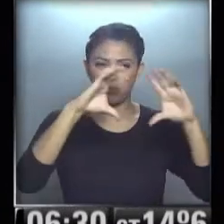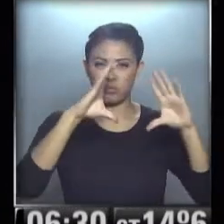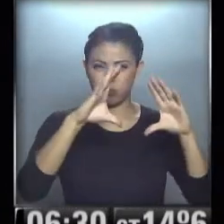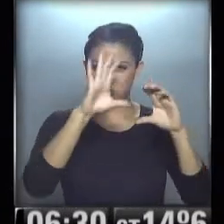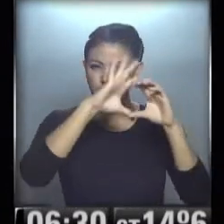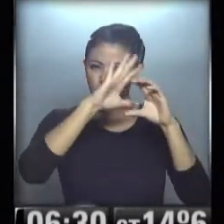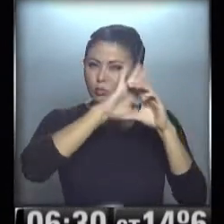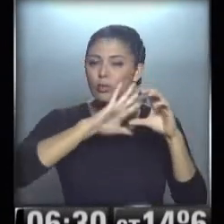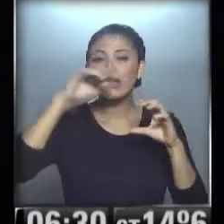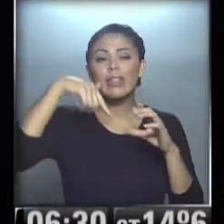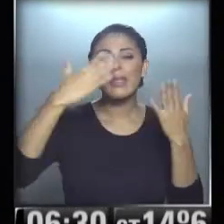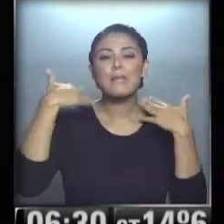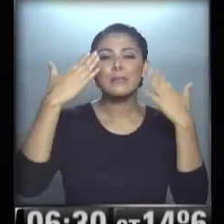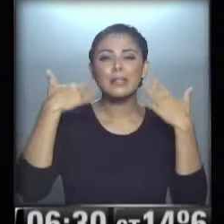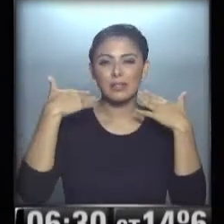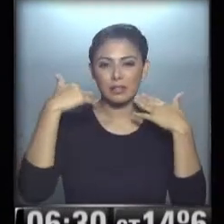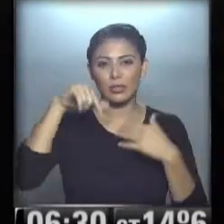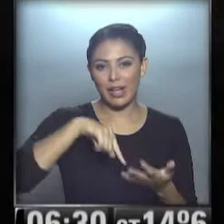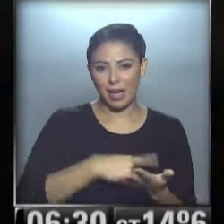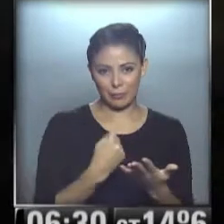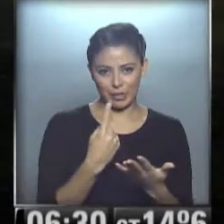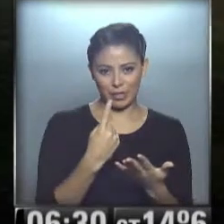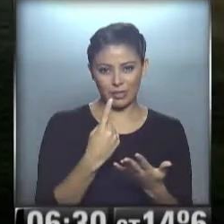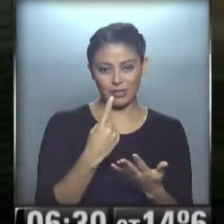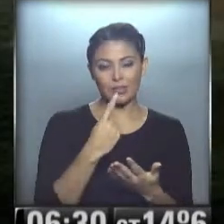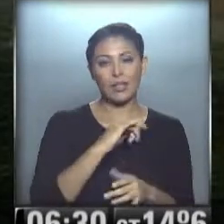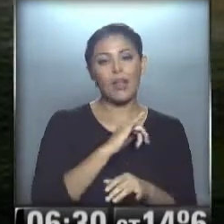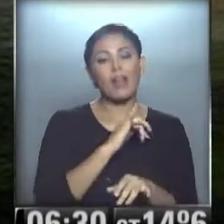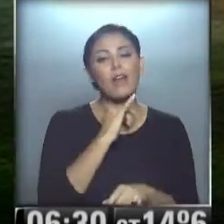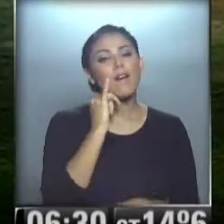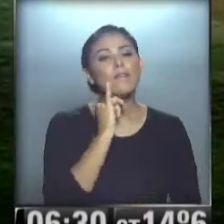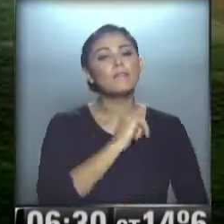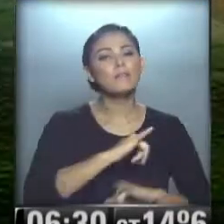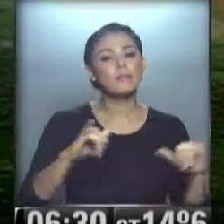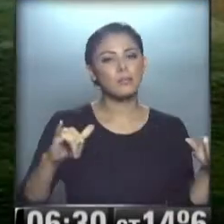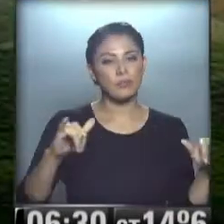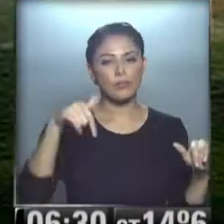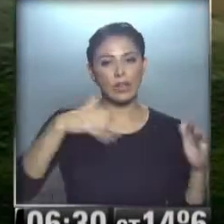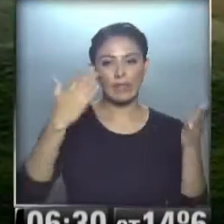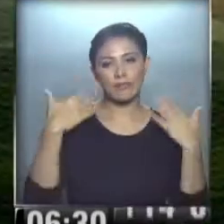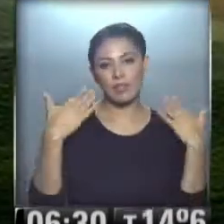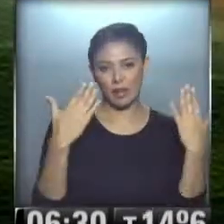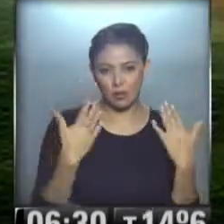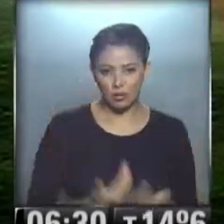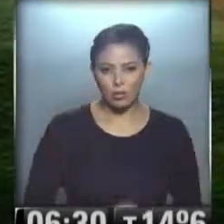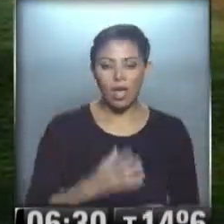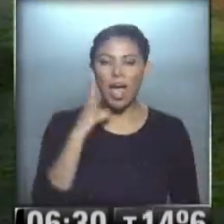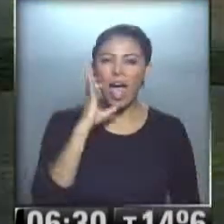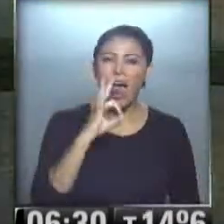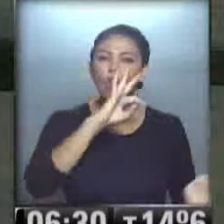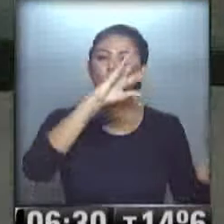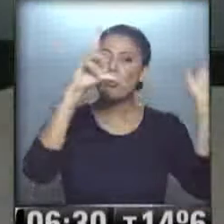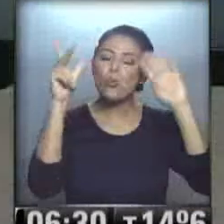temperatura en la ciudad de Buenos Aires... está definiendo una mañana con tiempo fresco... ...hay algo de